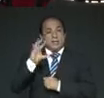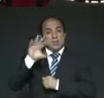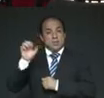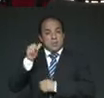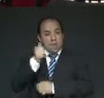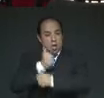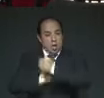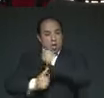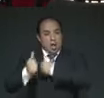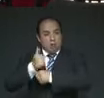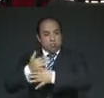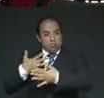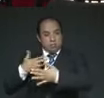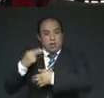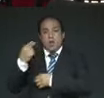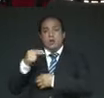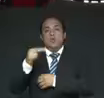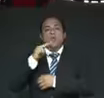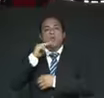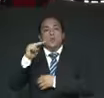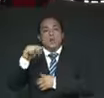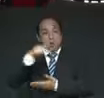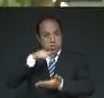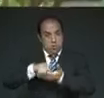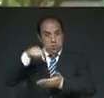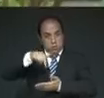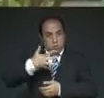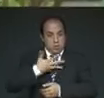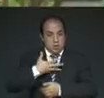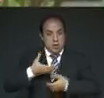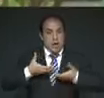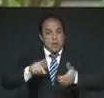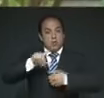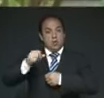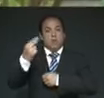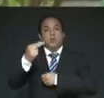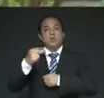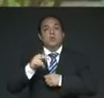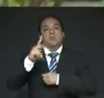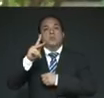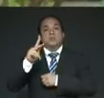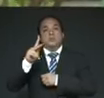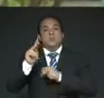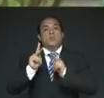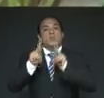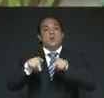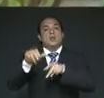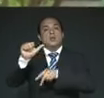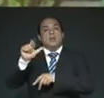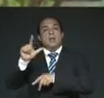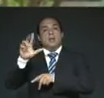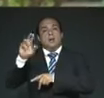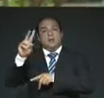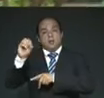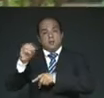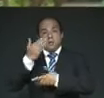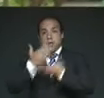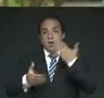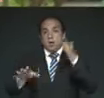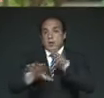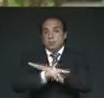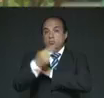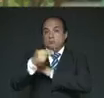náhuatl del sitio donde nos encontramos hoy, la calle que luego se llamó Puente de Alvarado y ahora se llamará México